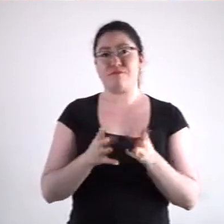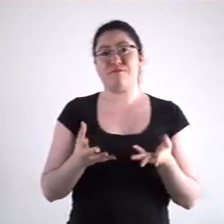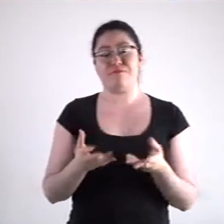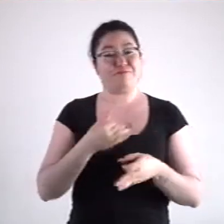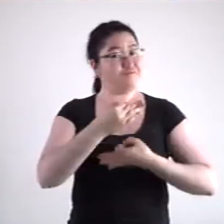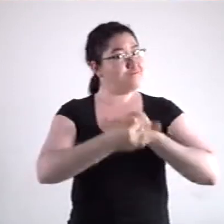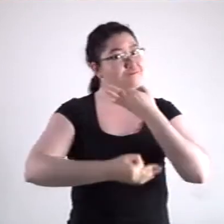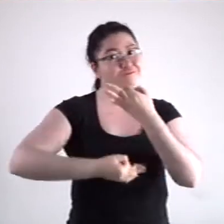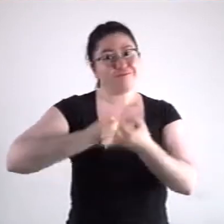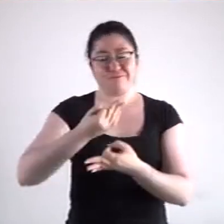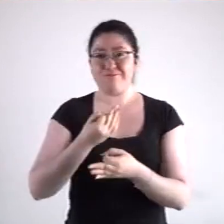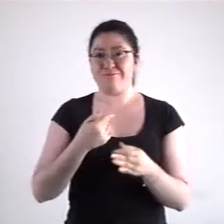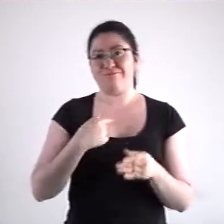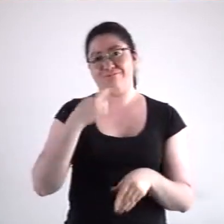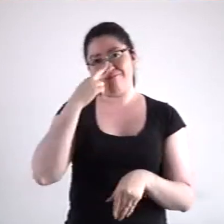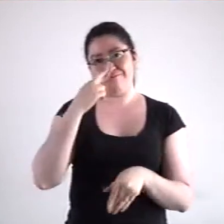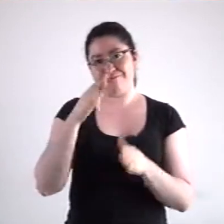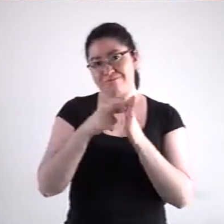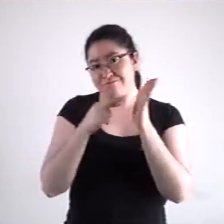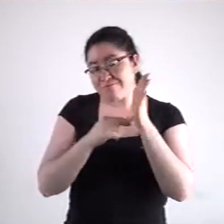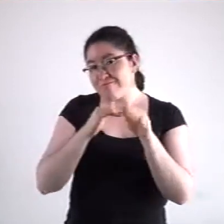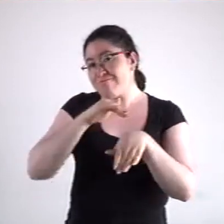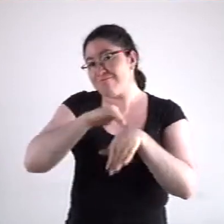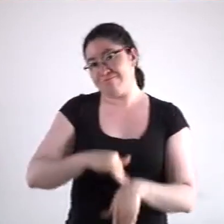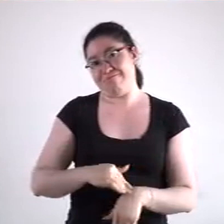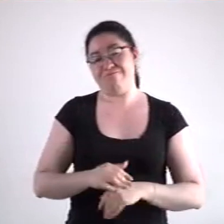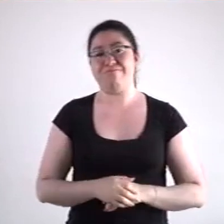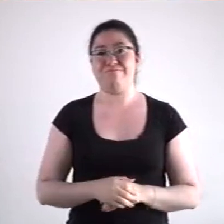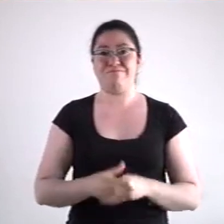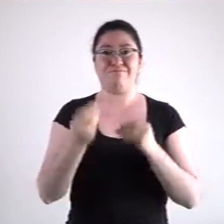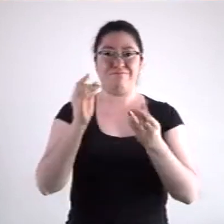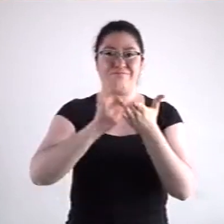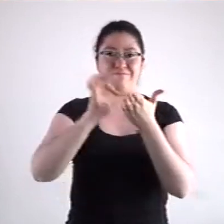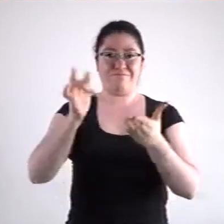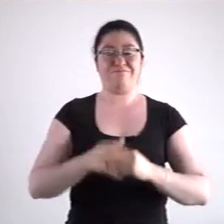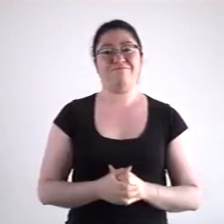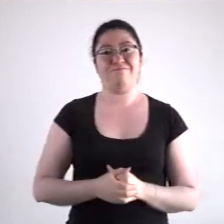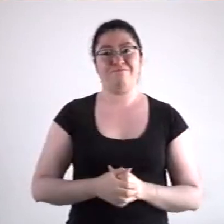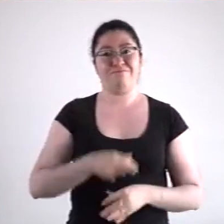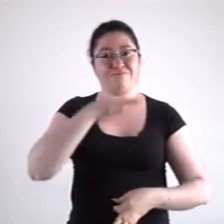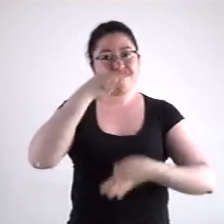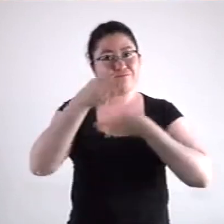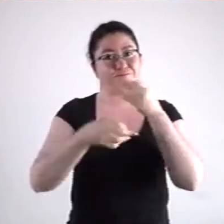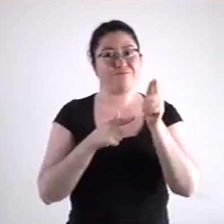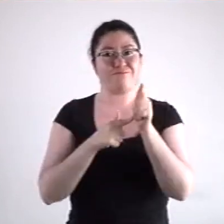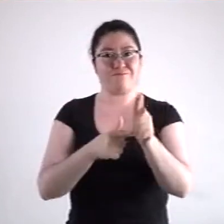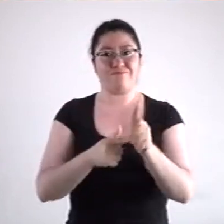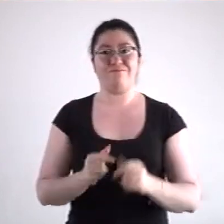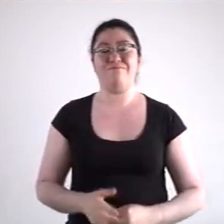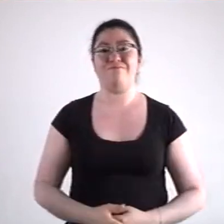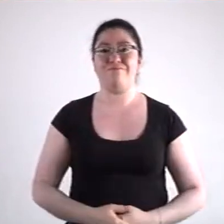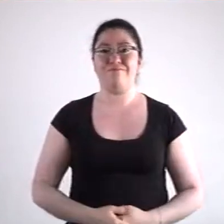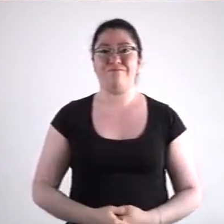es que todos sigamos estas indicaciones básicas. Muchas gracias. Seguiré informando.